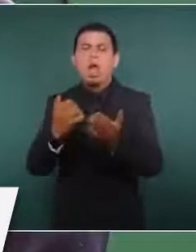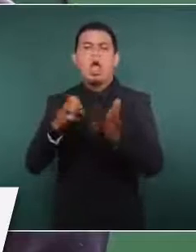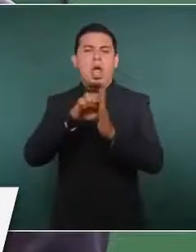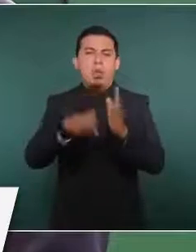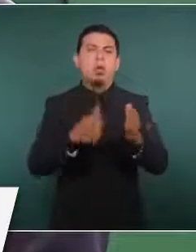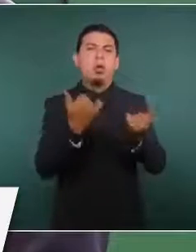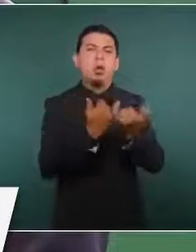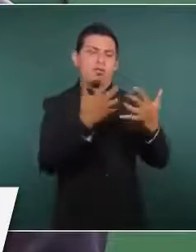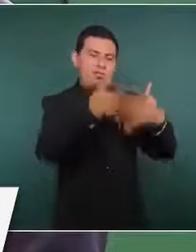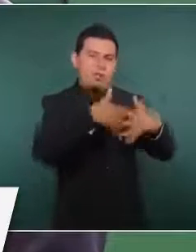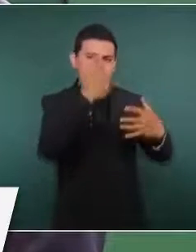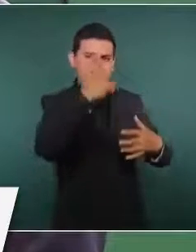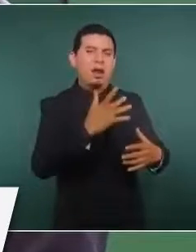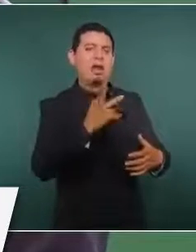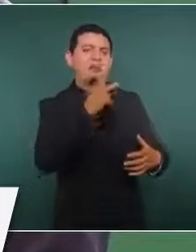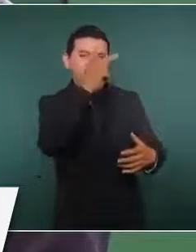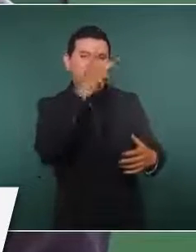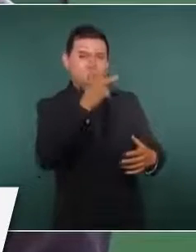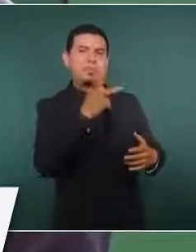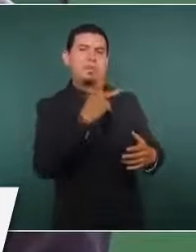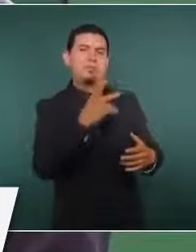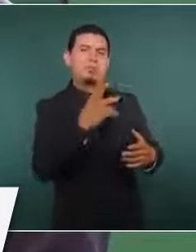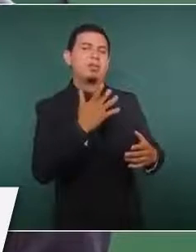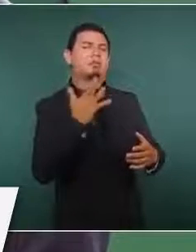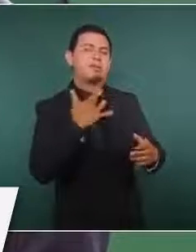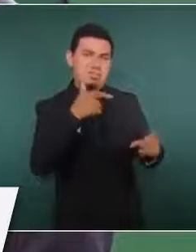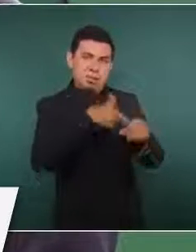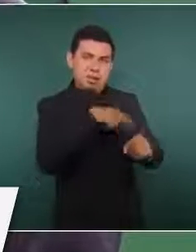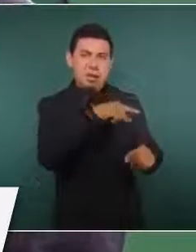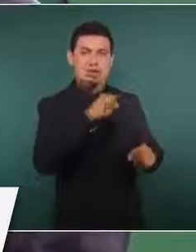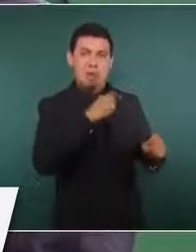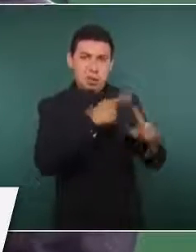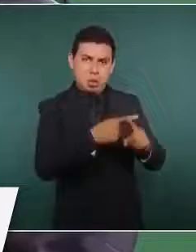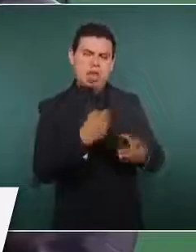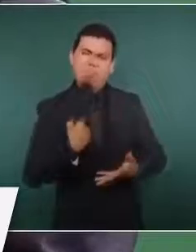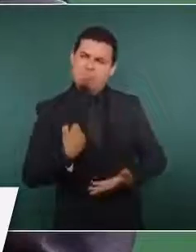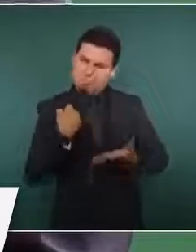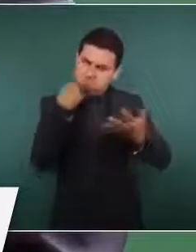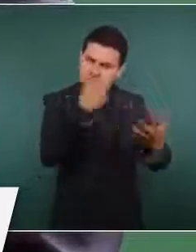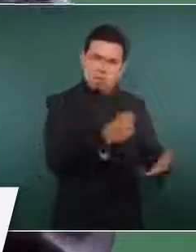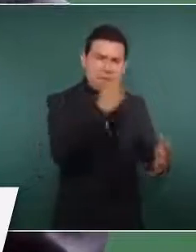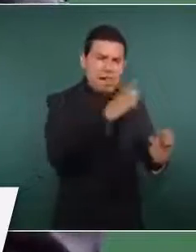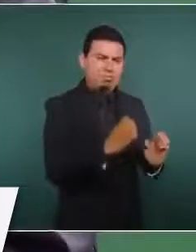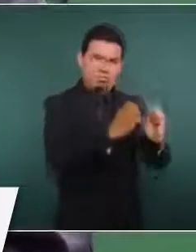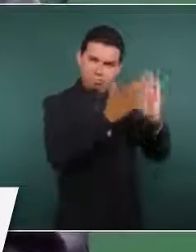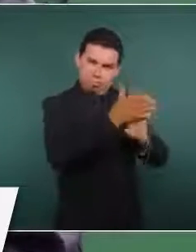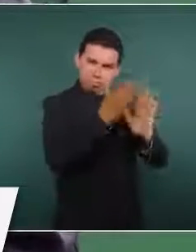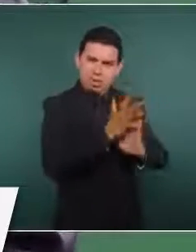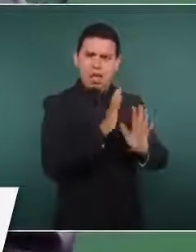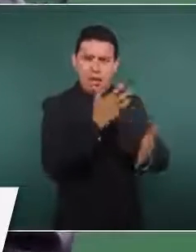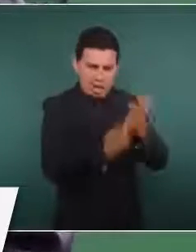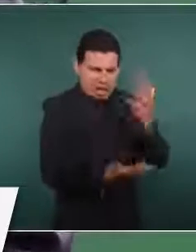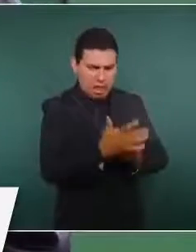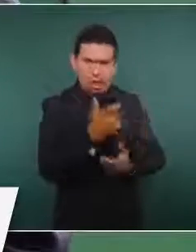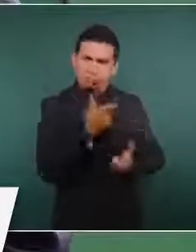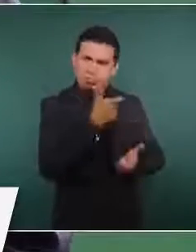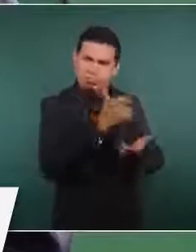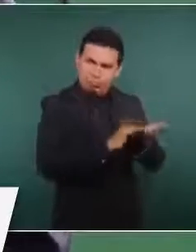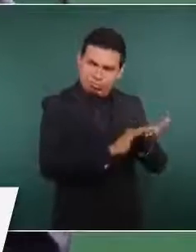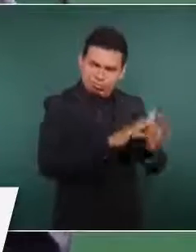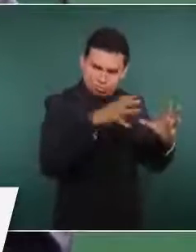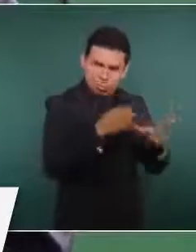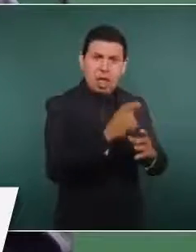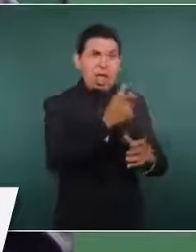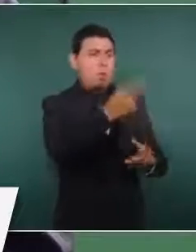de Salina Cruz tiene presupuesto, los caminos de mano de obra tienen